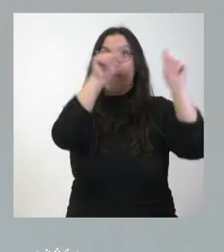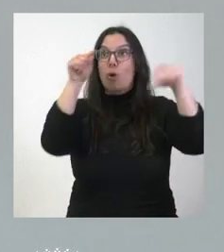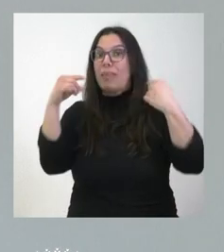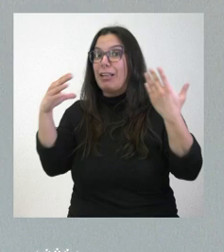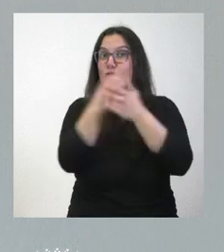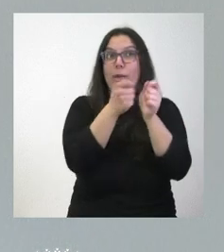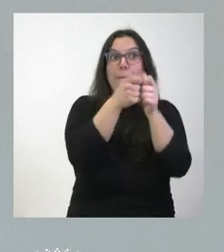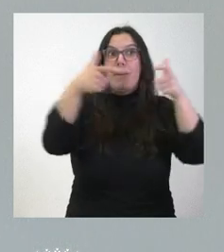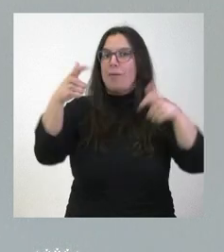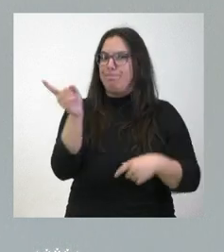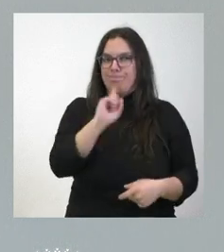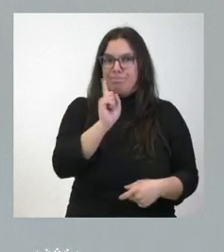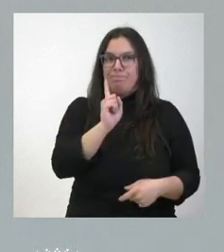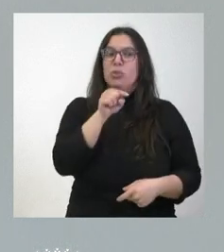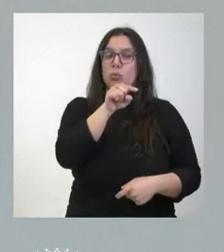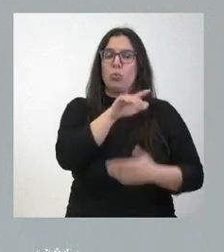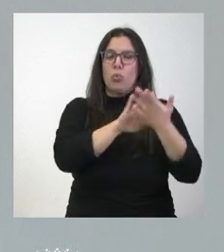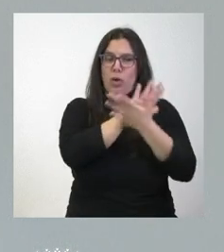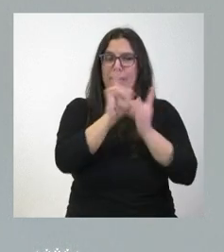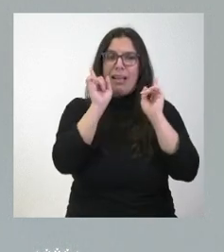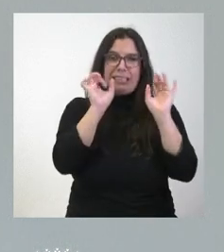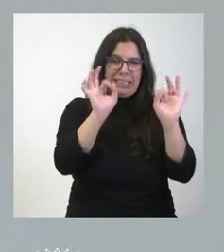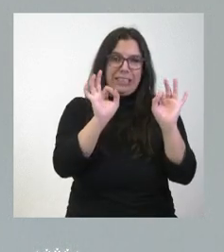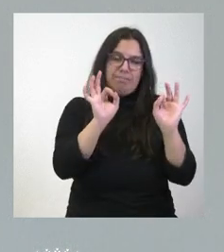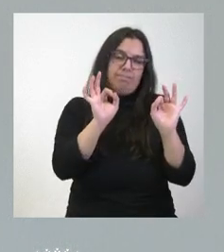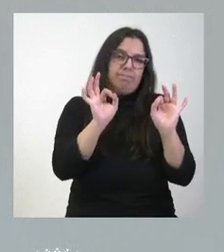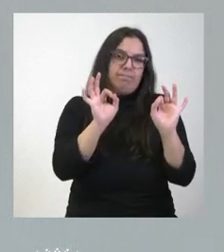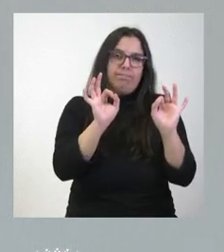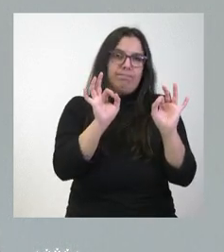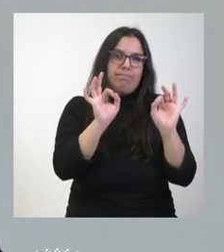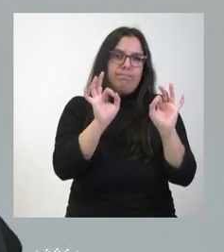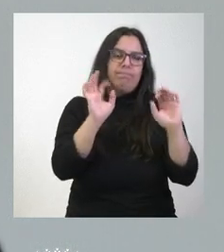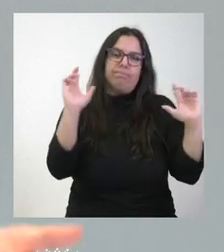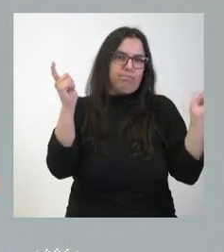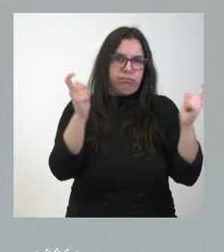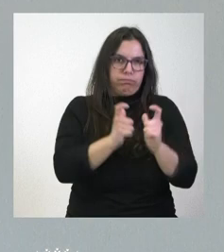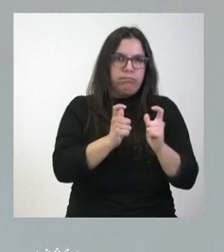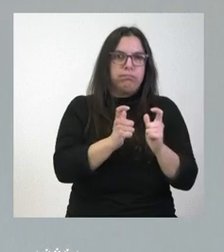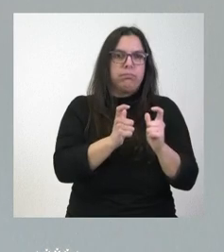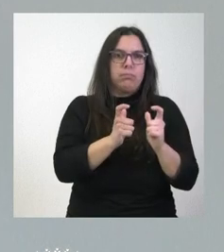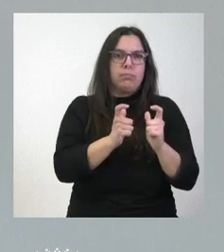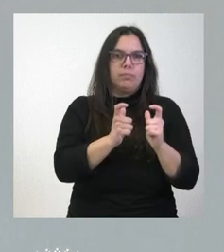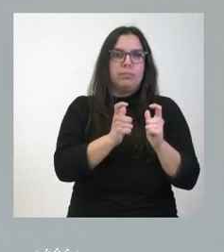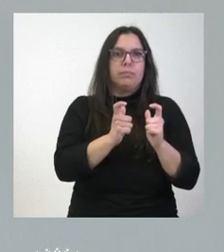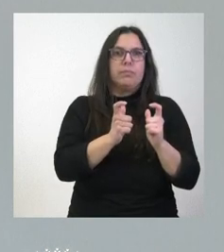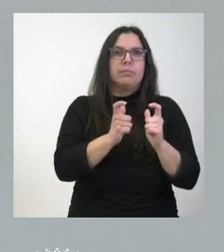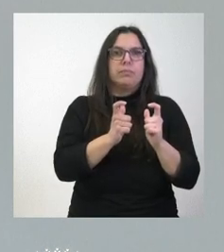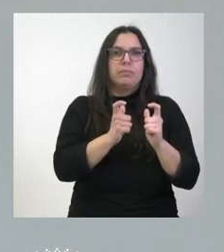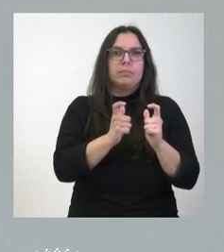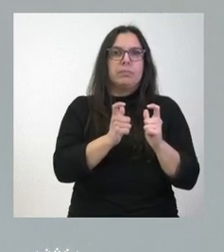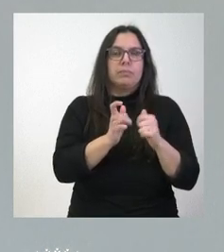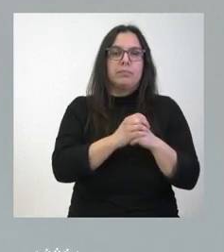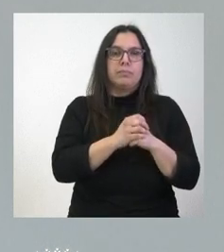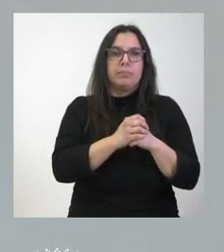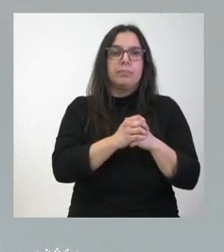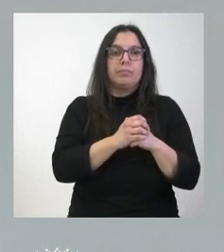particularmente usted señala un caso donde no está entre las que aumentaron, no está entre las cuatro comunidades donde aumentaron y